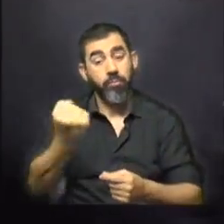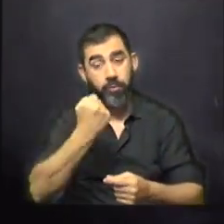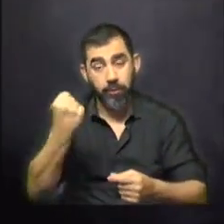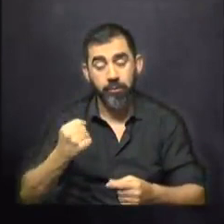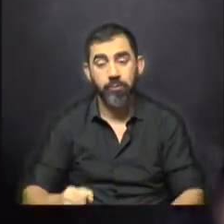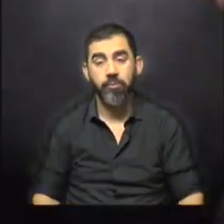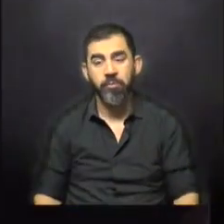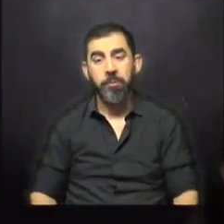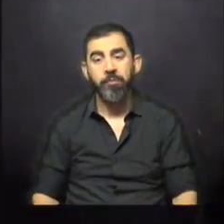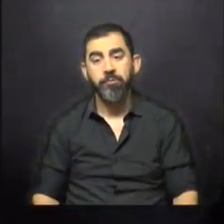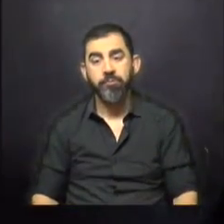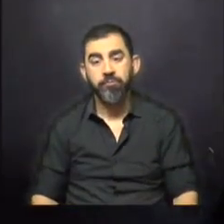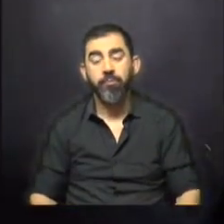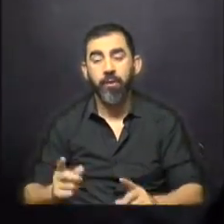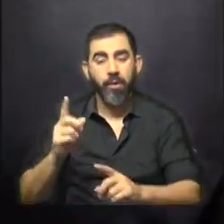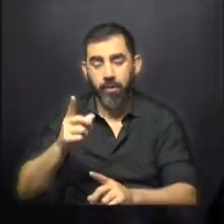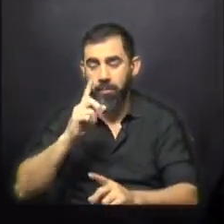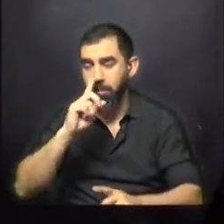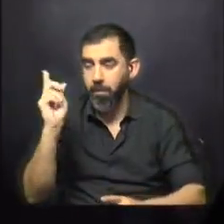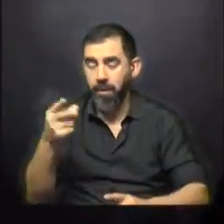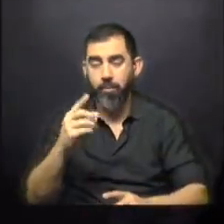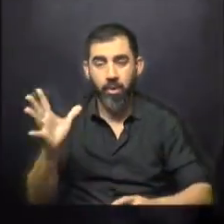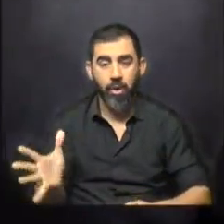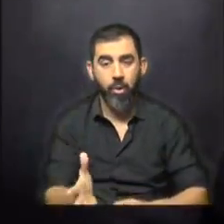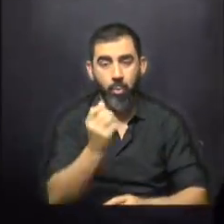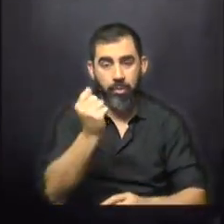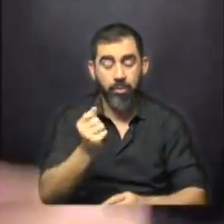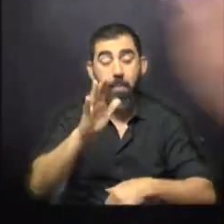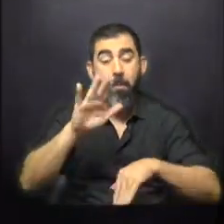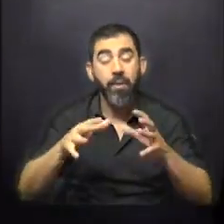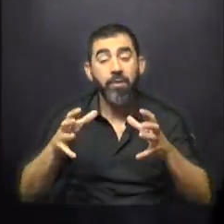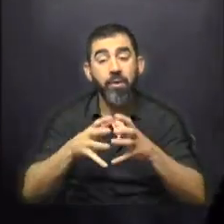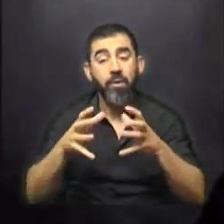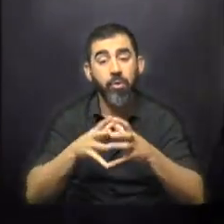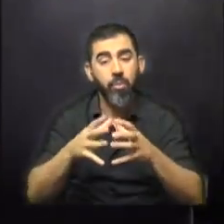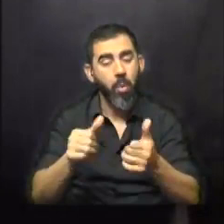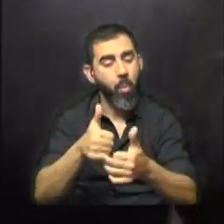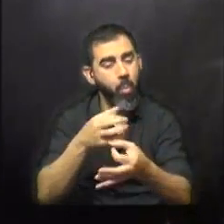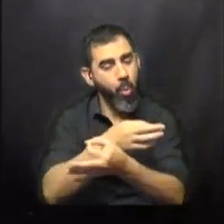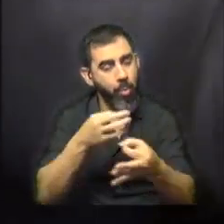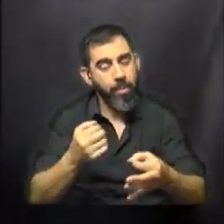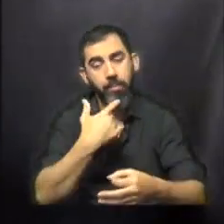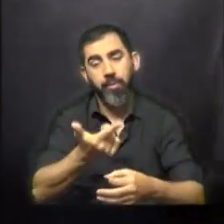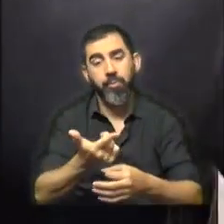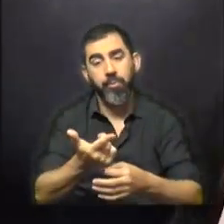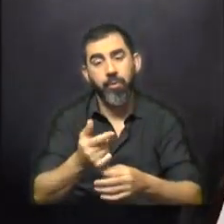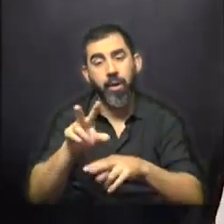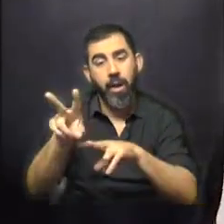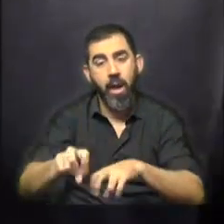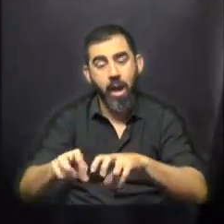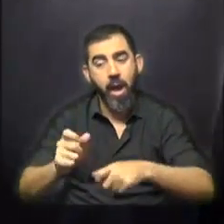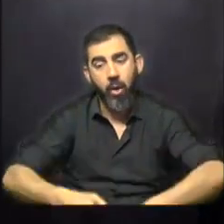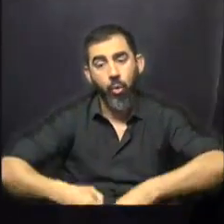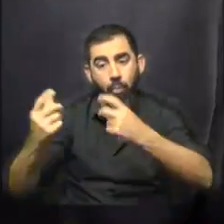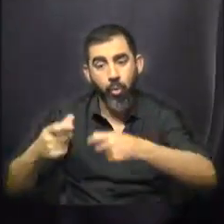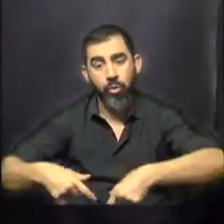creemos que se tiene que acelerar la recuperación mucho más en aquellos sectores que les ha ido muy bien, como es el sector agroexportador, la